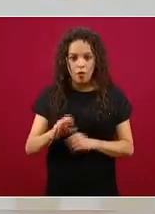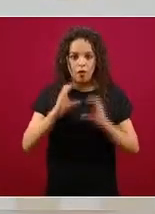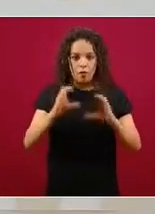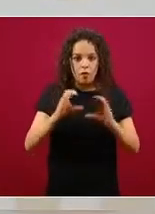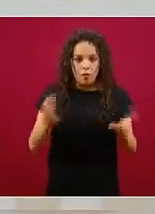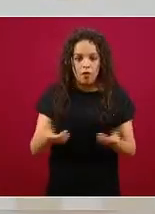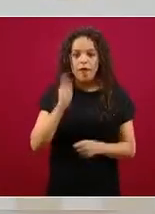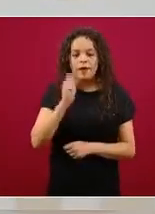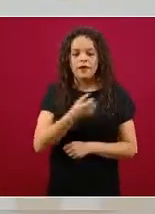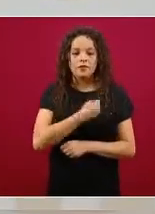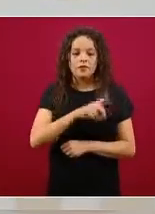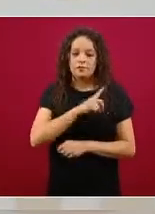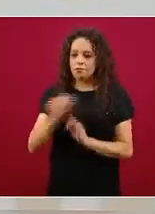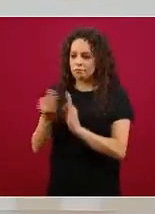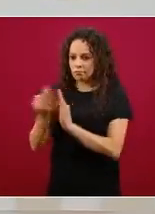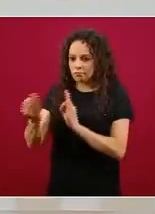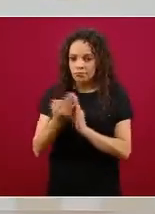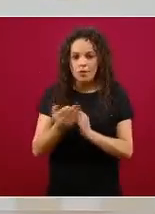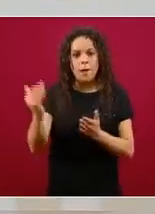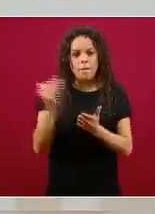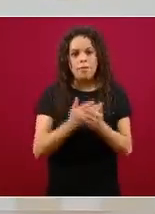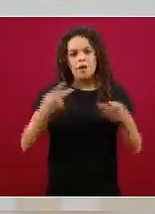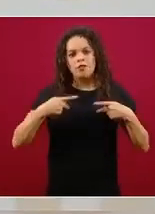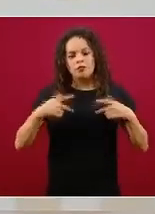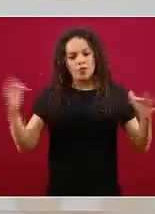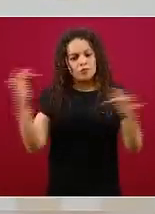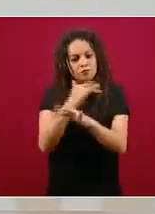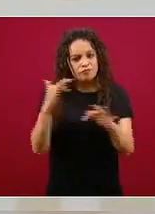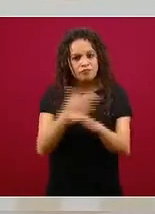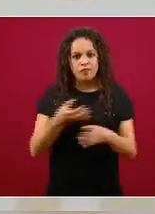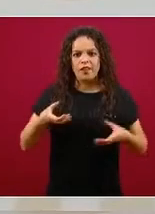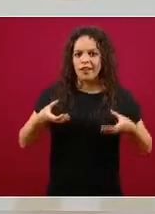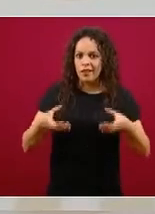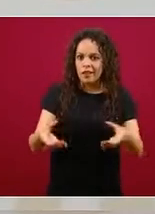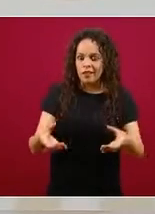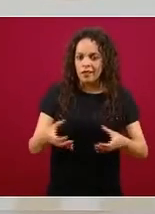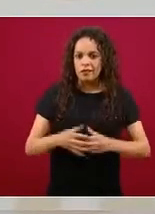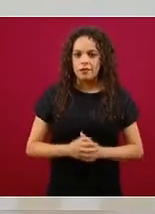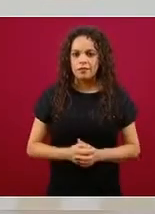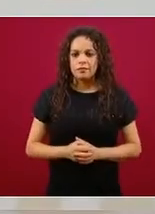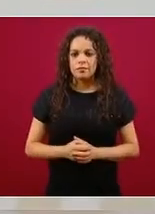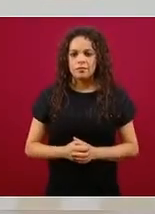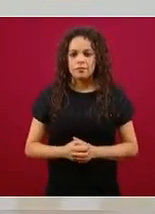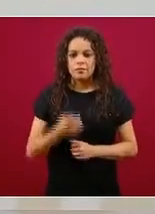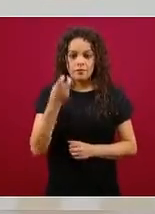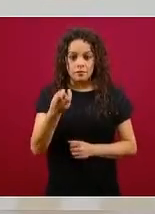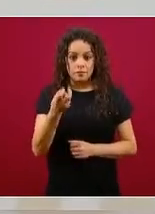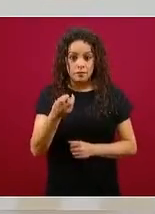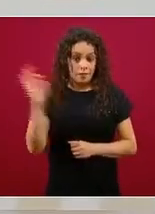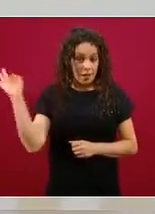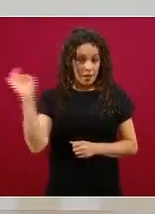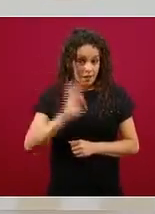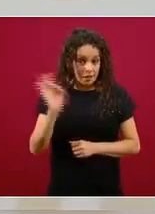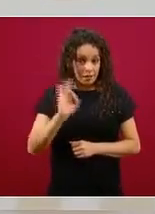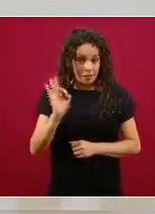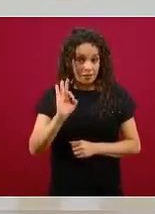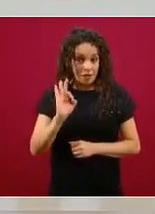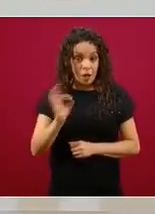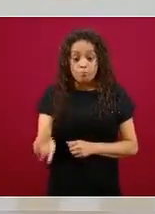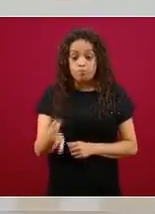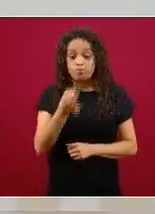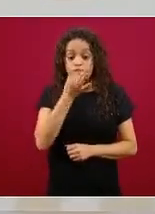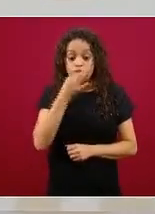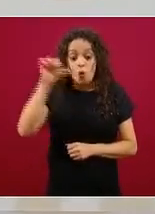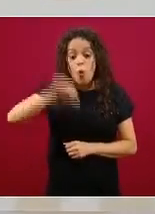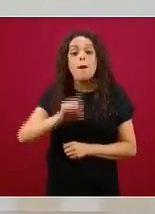restricción del uso de espacios públicos etcétera tiene efectos que no necesariamente se manifiestan de un minuto al otro de un día al otro